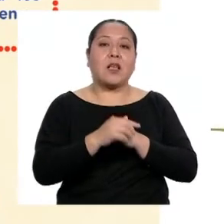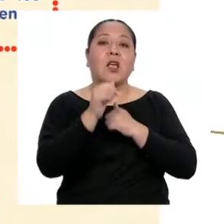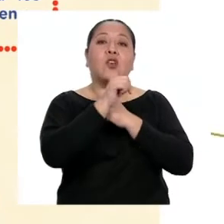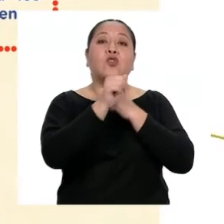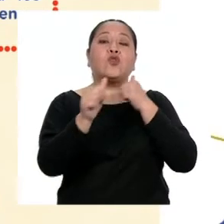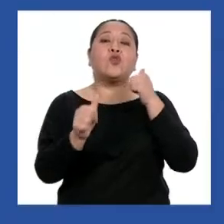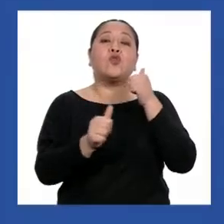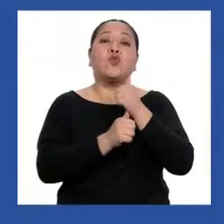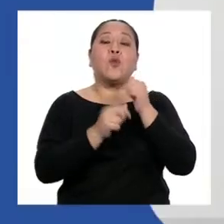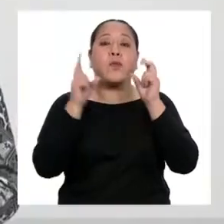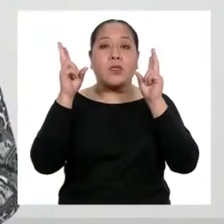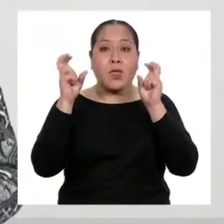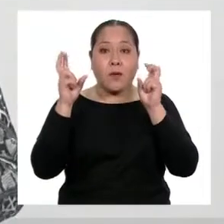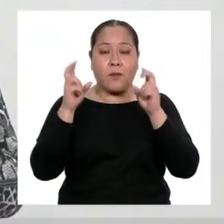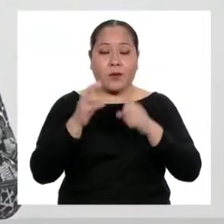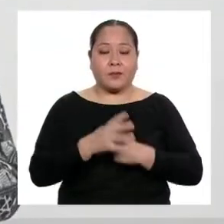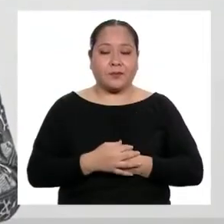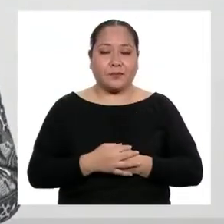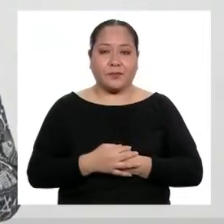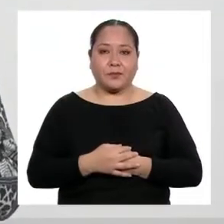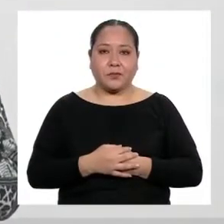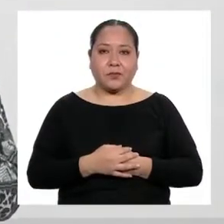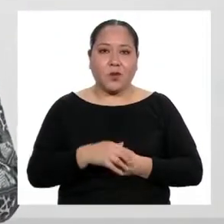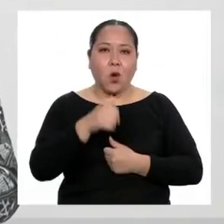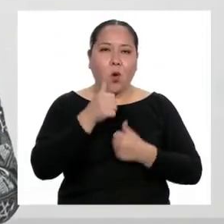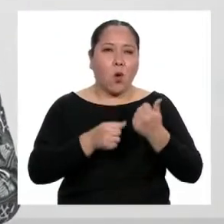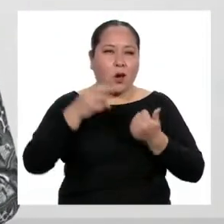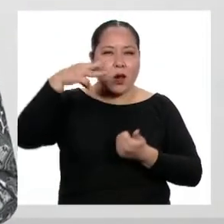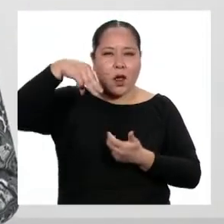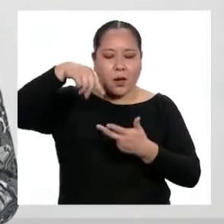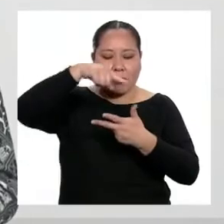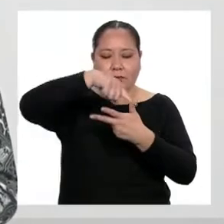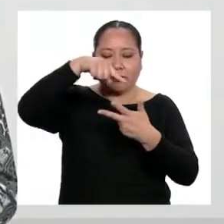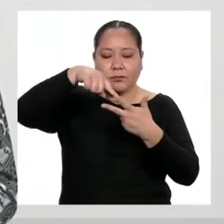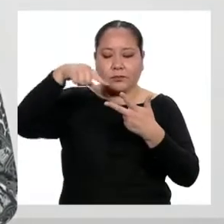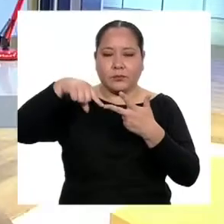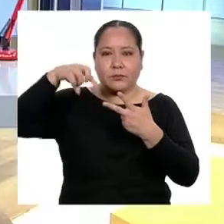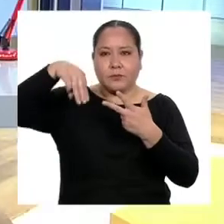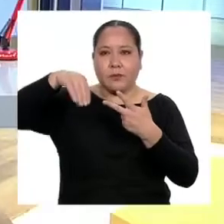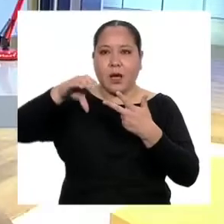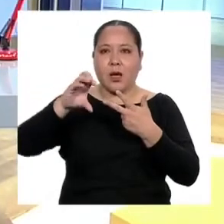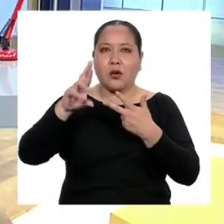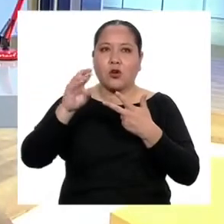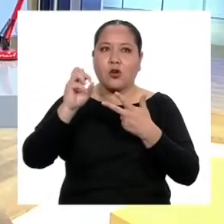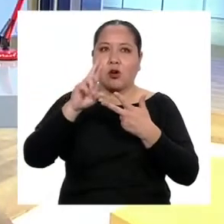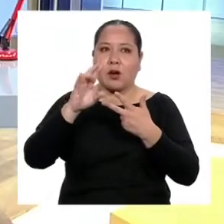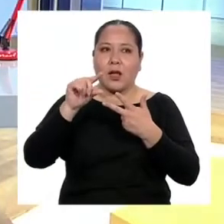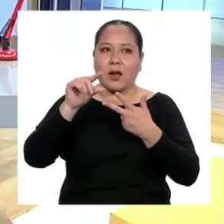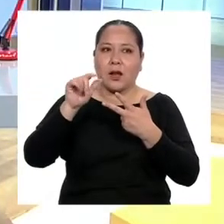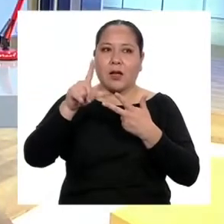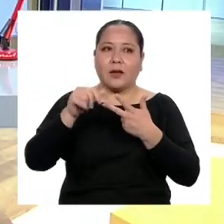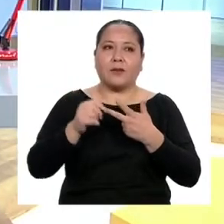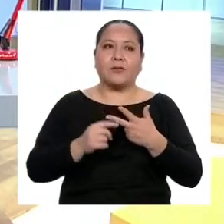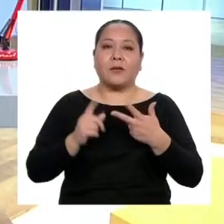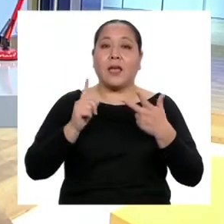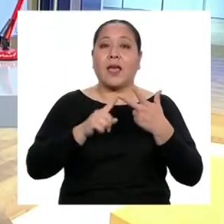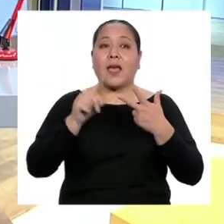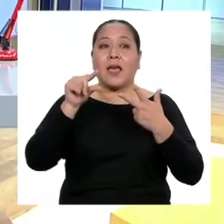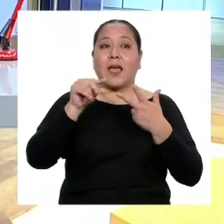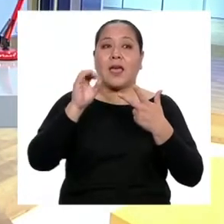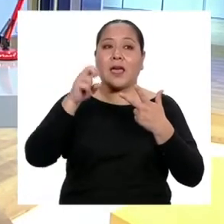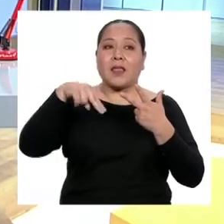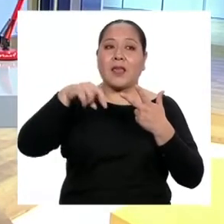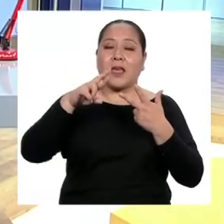párrafo 2. ¿Qué macro regla podemos utilizar, Rodrigo? Macro regla de la